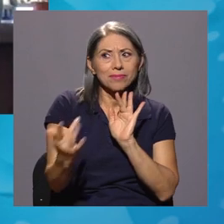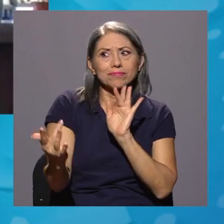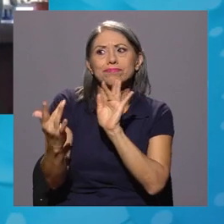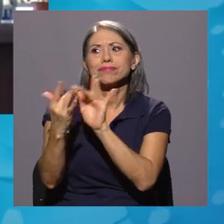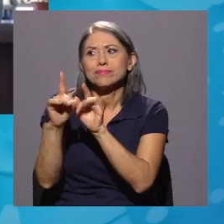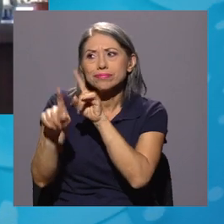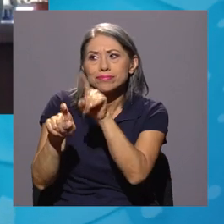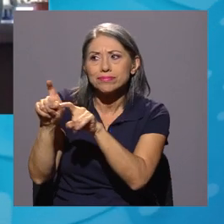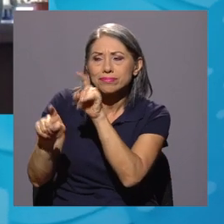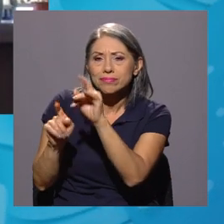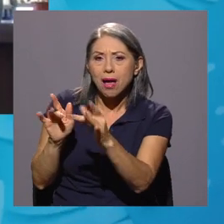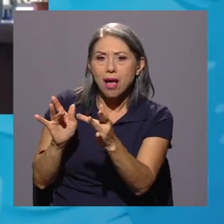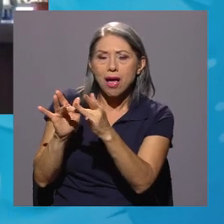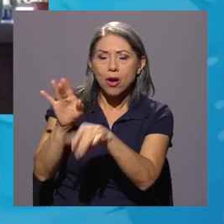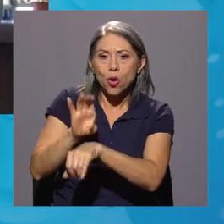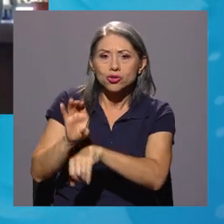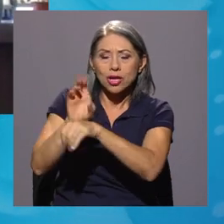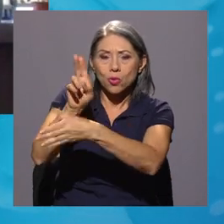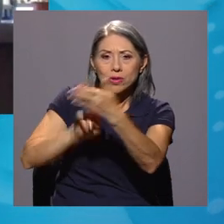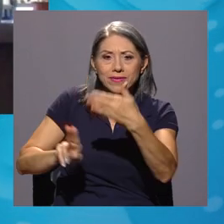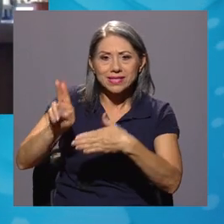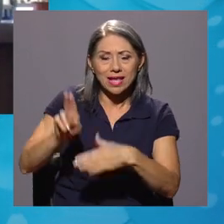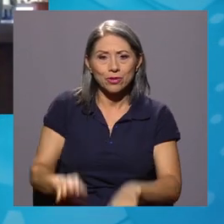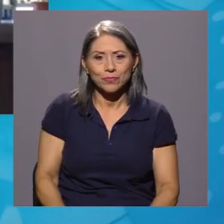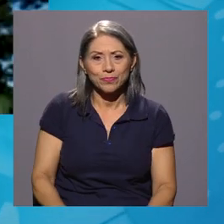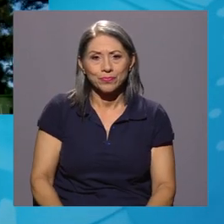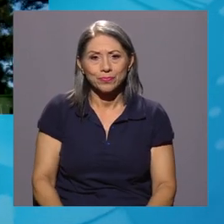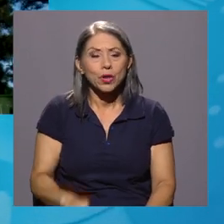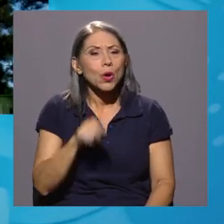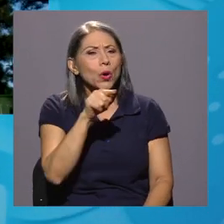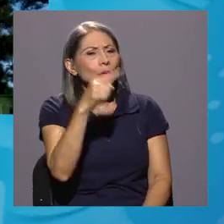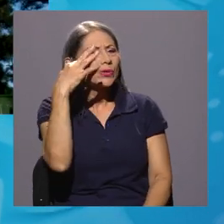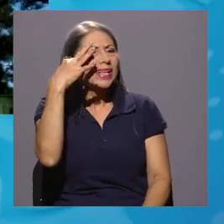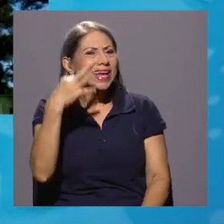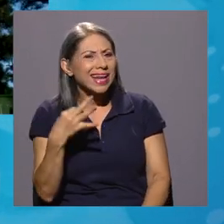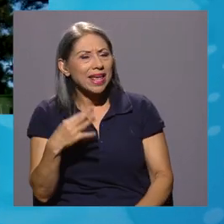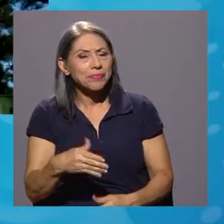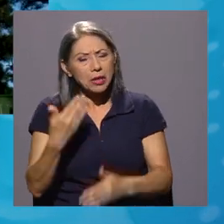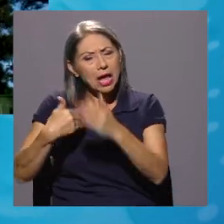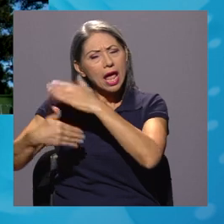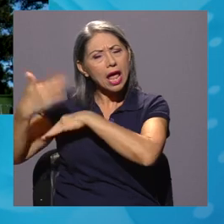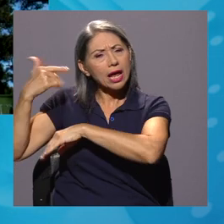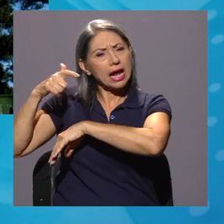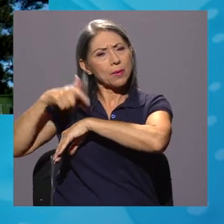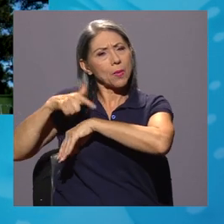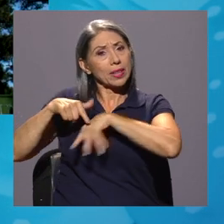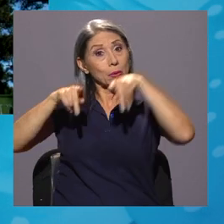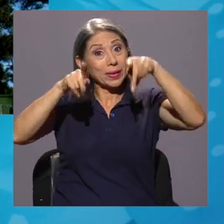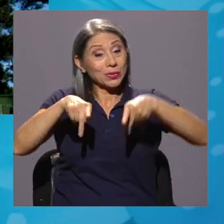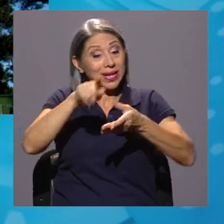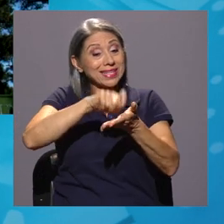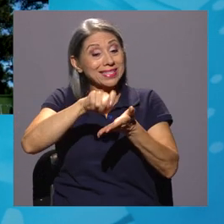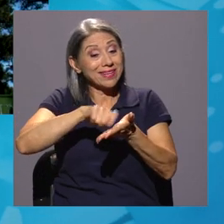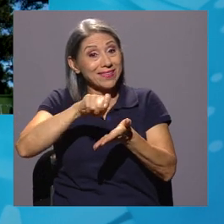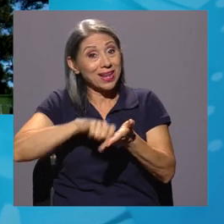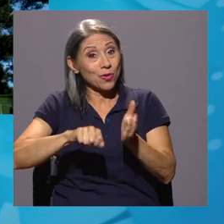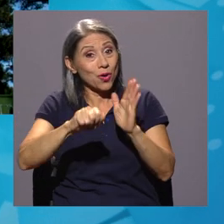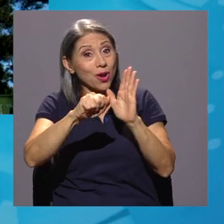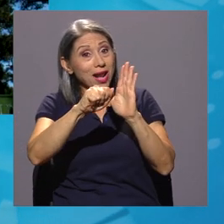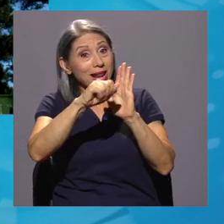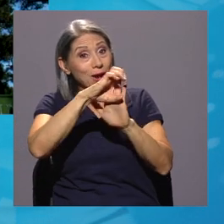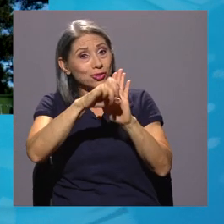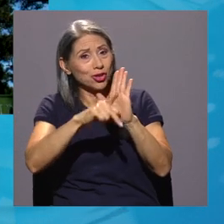Se tramitan a través del Consejo Universitario. ¿Por qué razón cree usted que los constituyentes en su momento le dieron